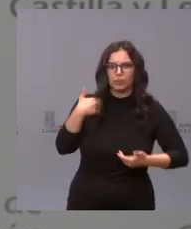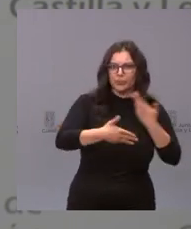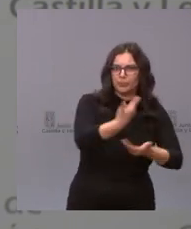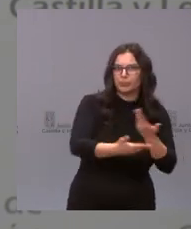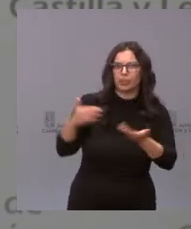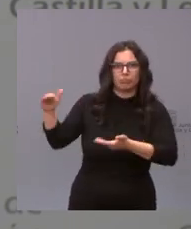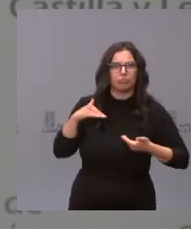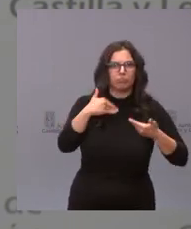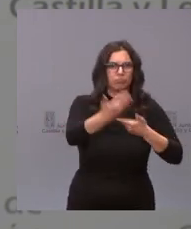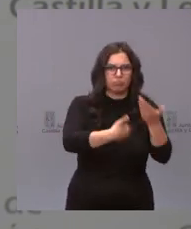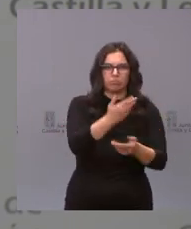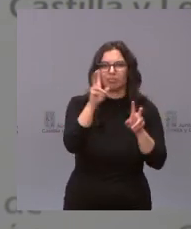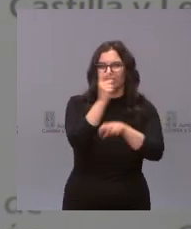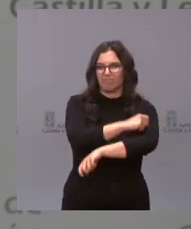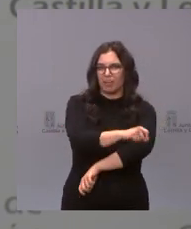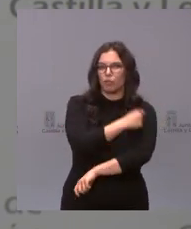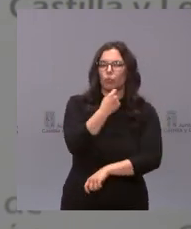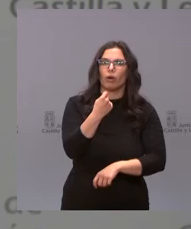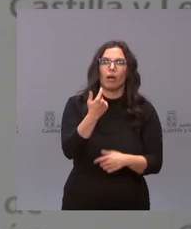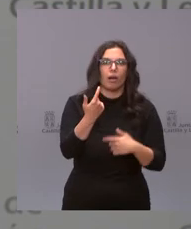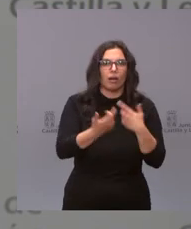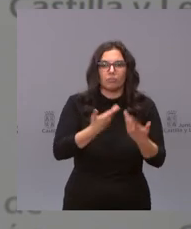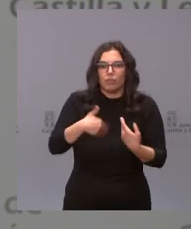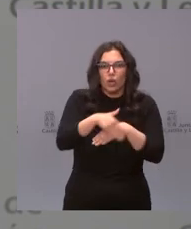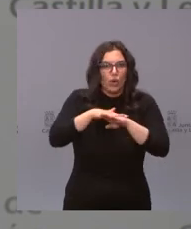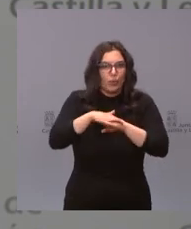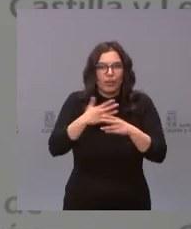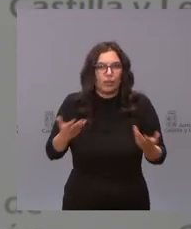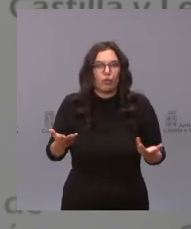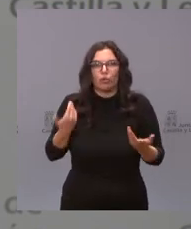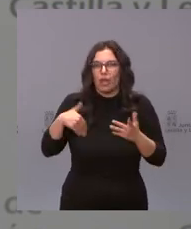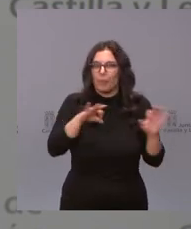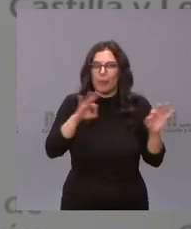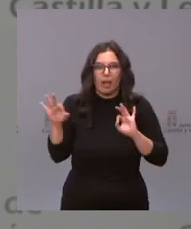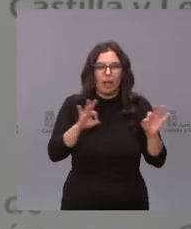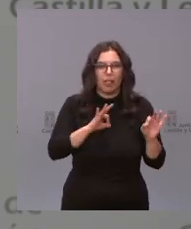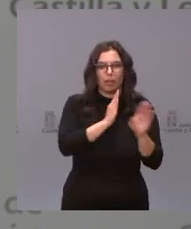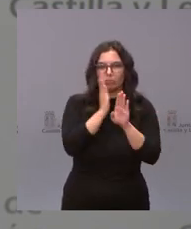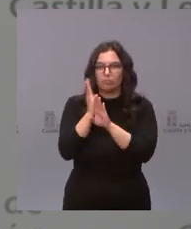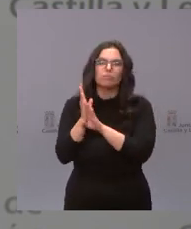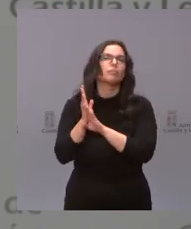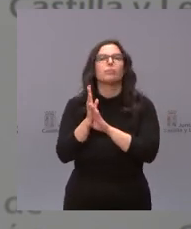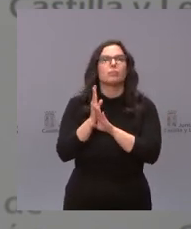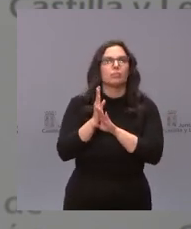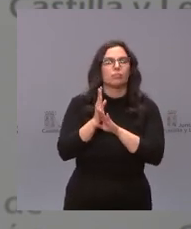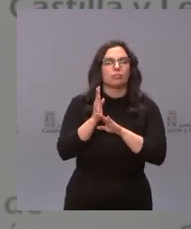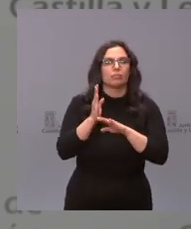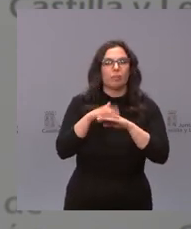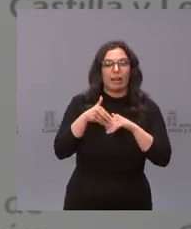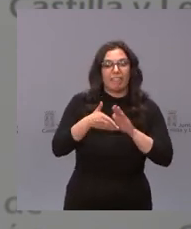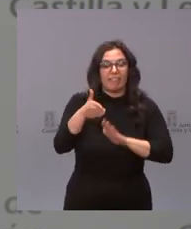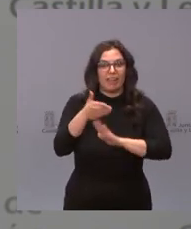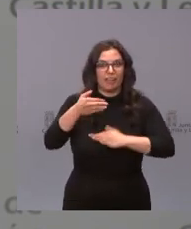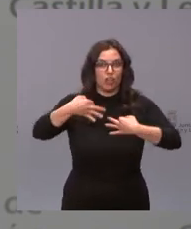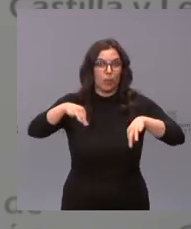para poderlas inocular a la población es un gobierno que está ya preparando esta salida a la normalidad